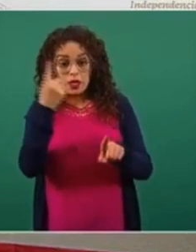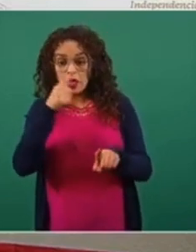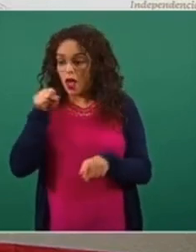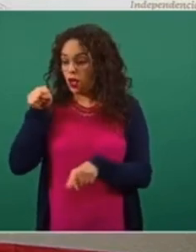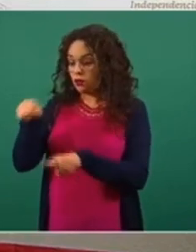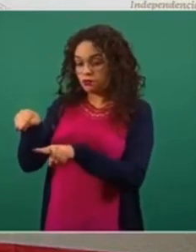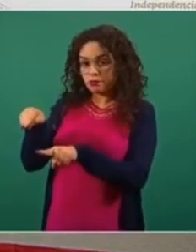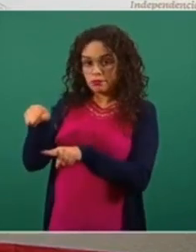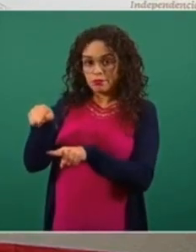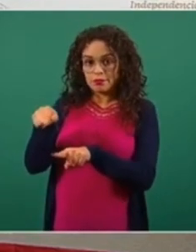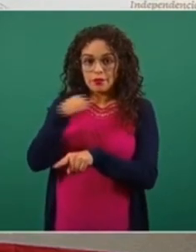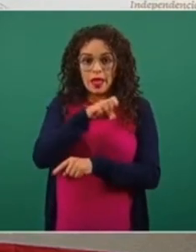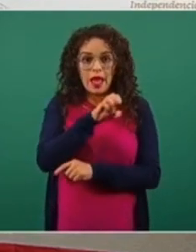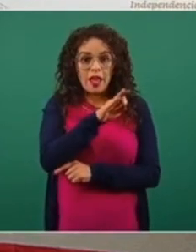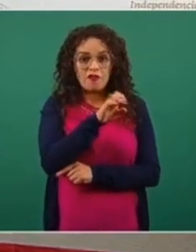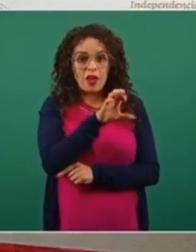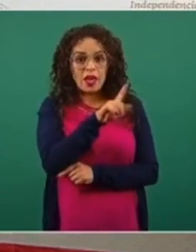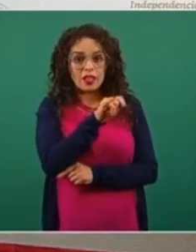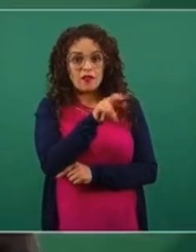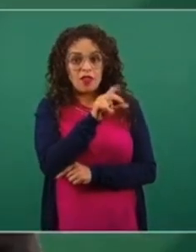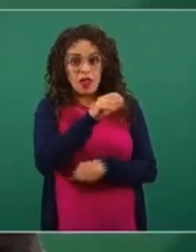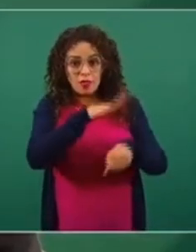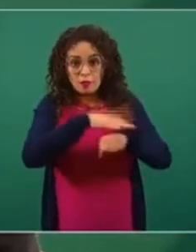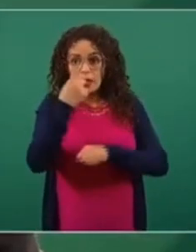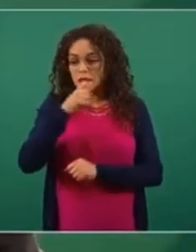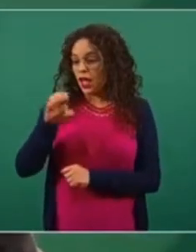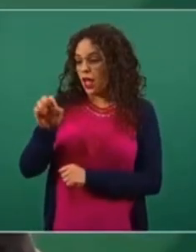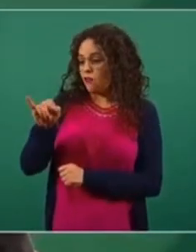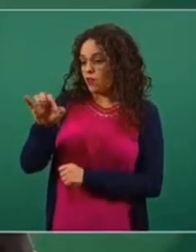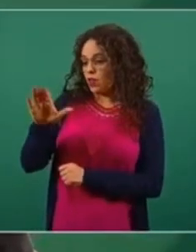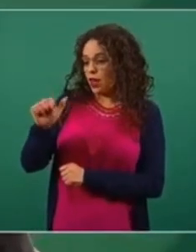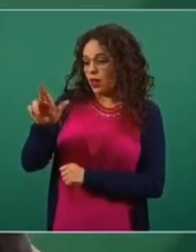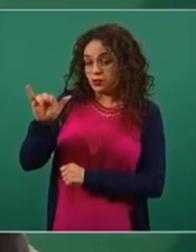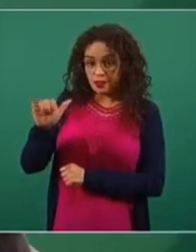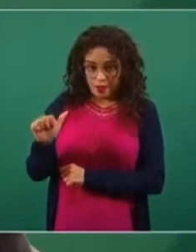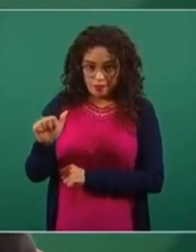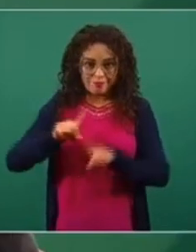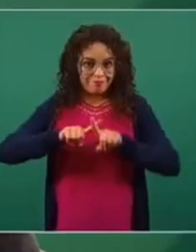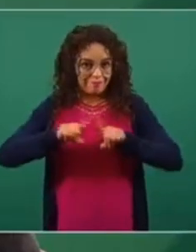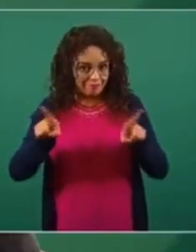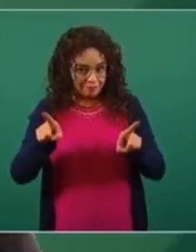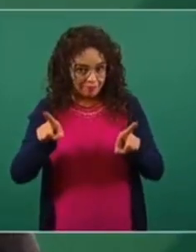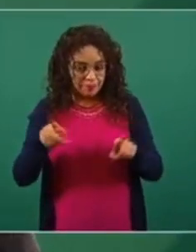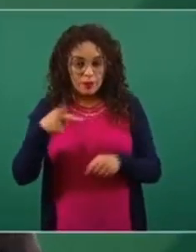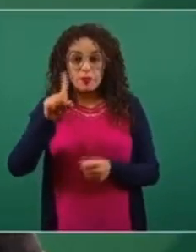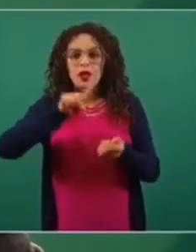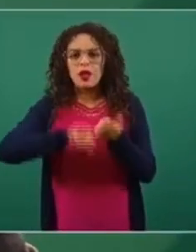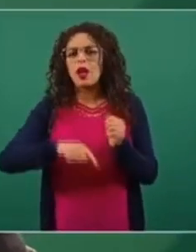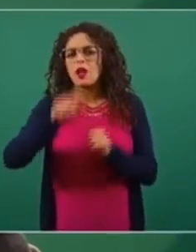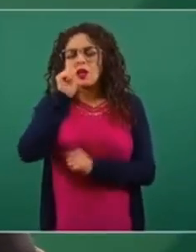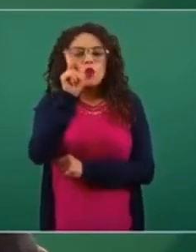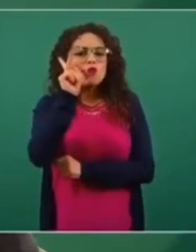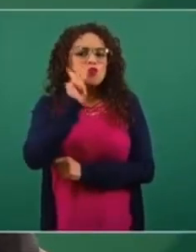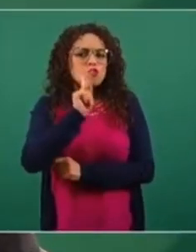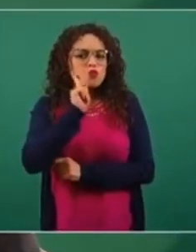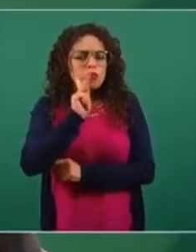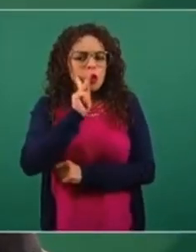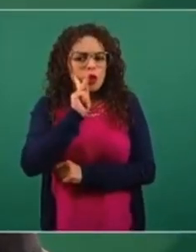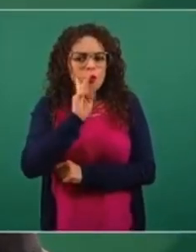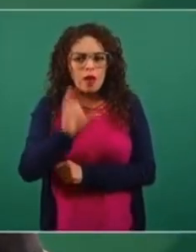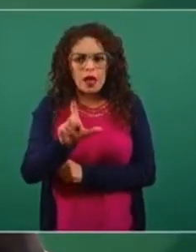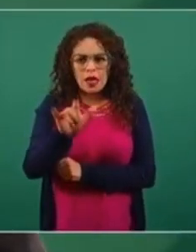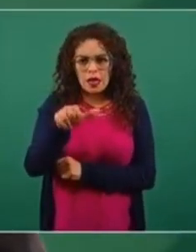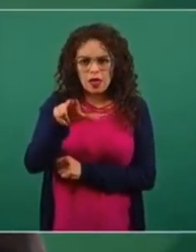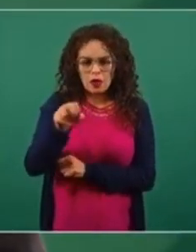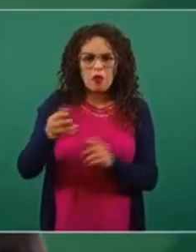Las distintas vacunas, se estima su eficacia a partir de los ensayos clínicos, no debe interpretarse